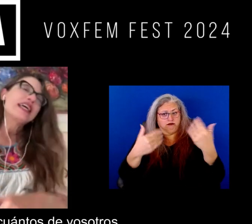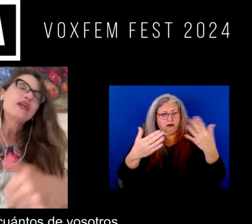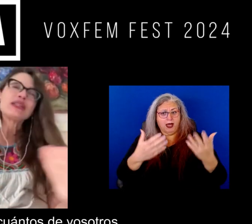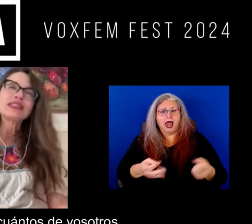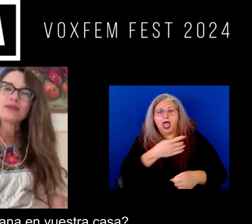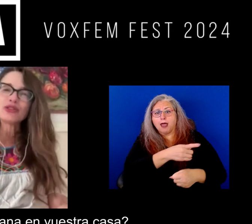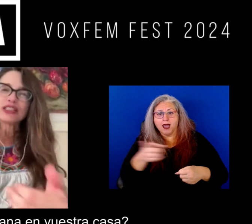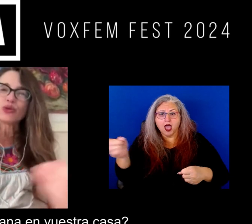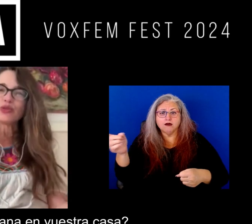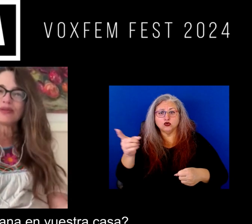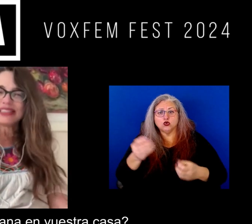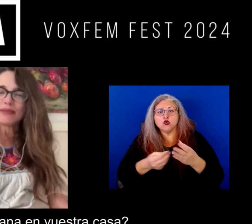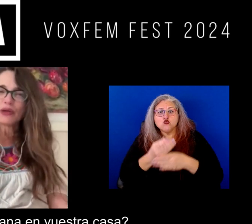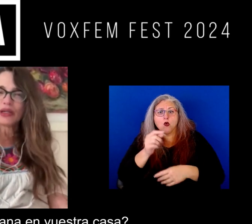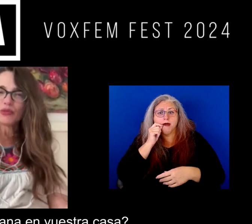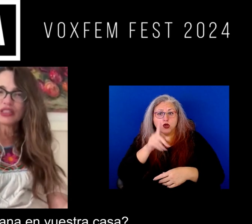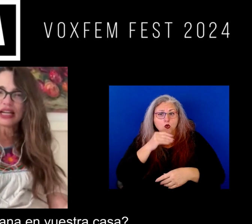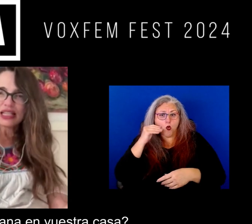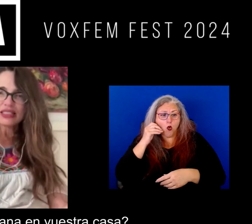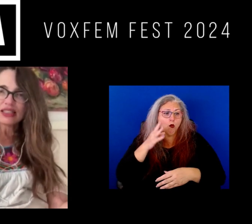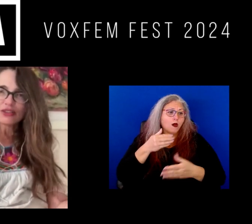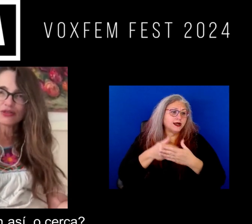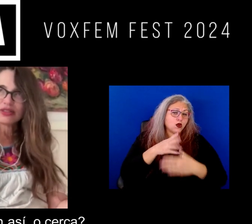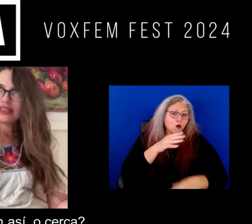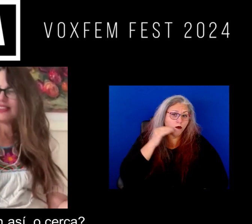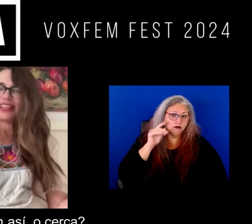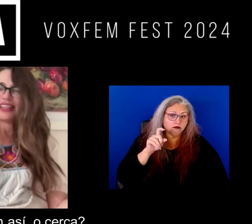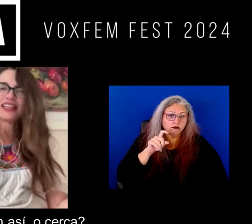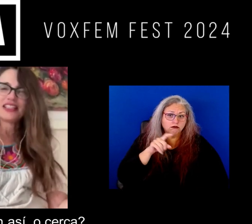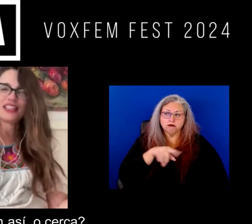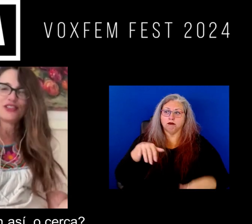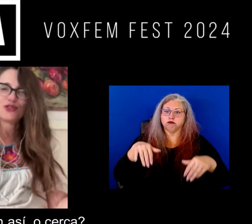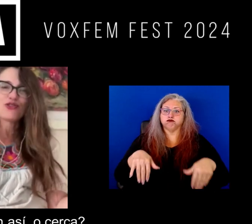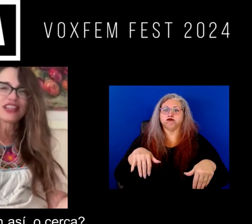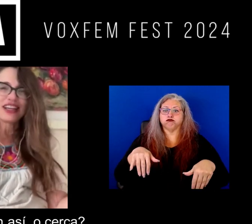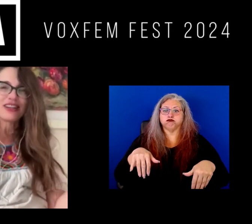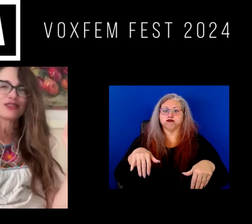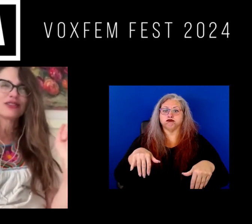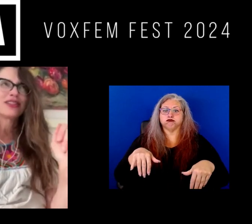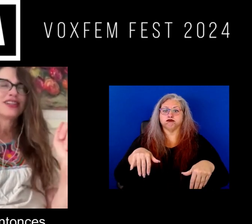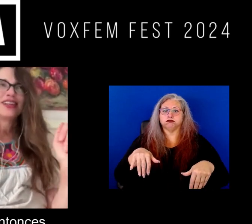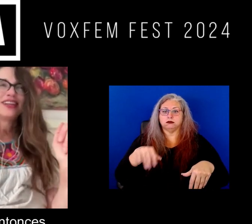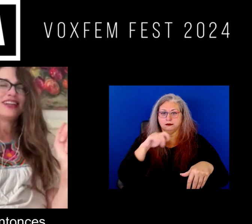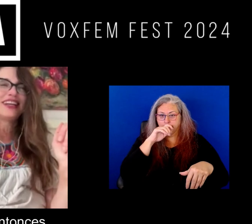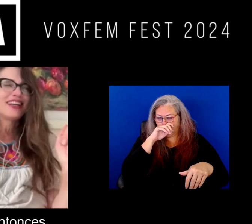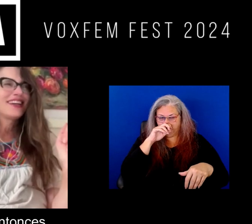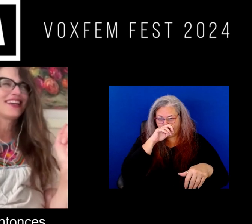¿no? ¿y cuántas de vosotras cultiváis la marihuana en vuestra casa? ¿no? se quedan así ¿no? o cercan ¿no?